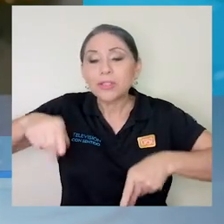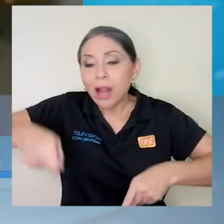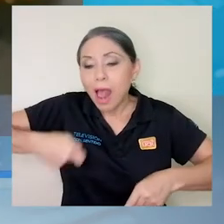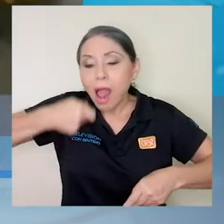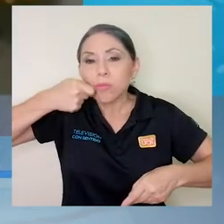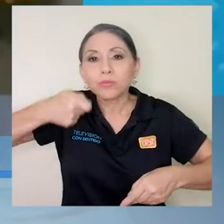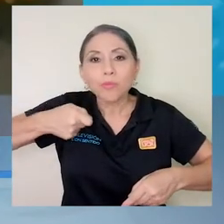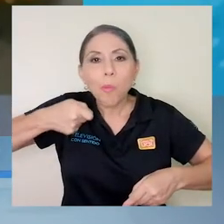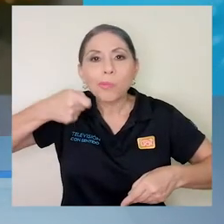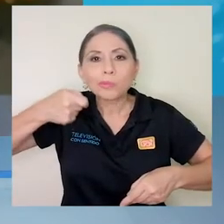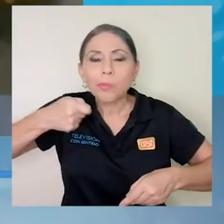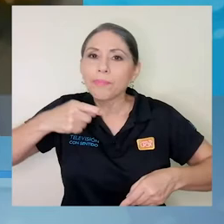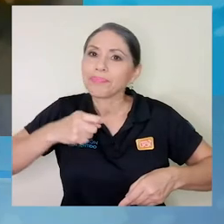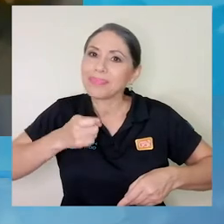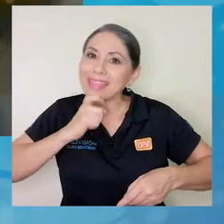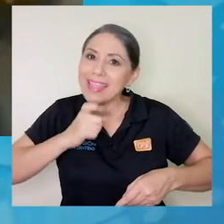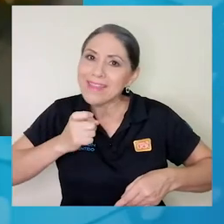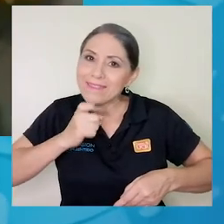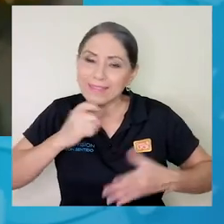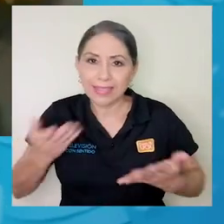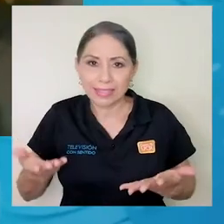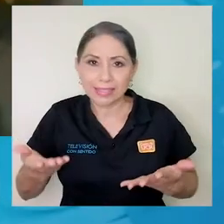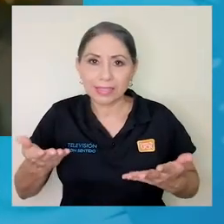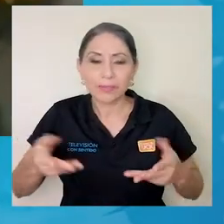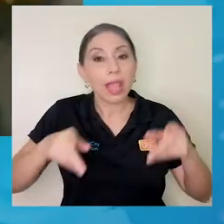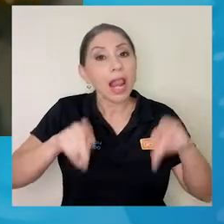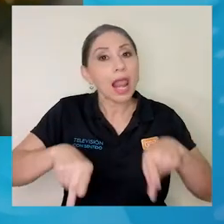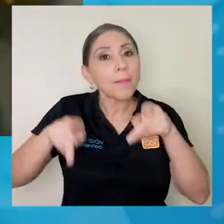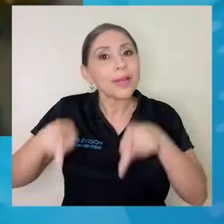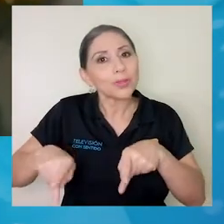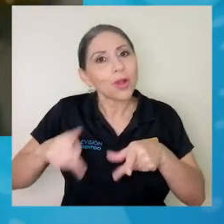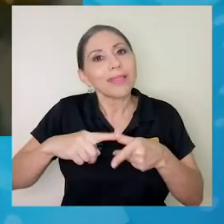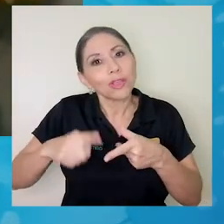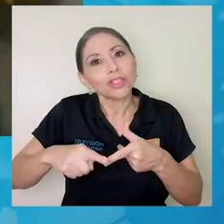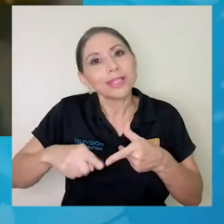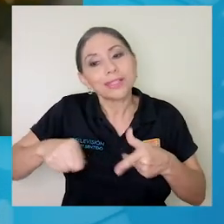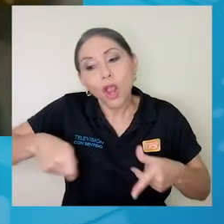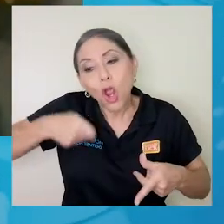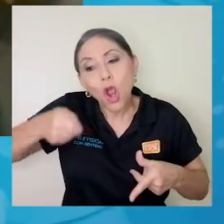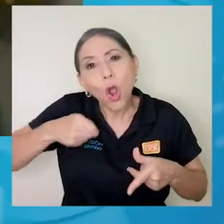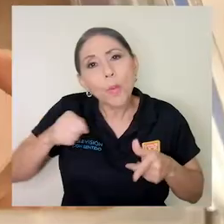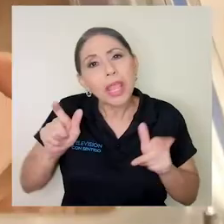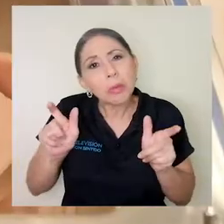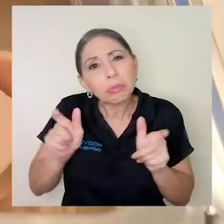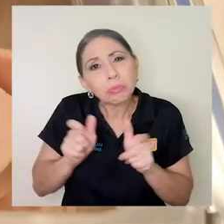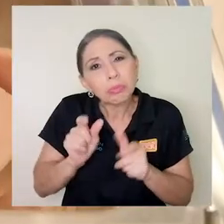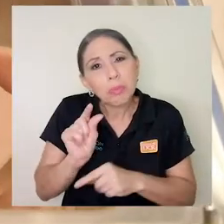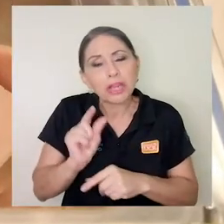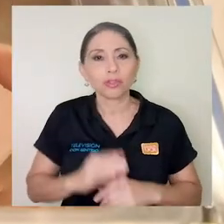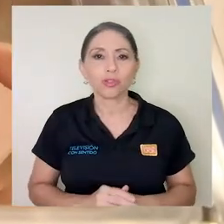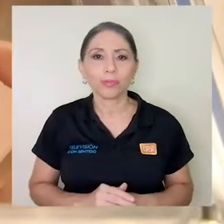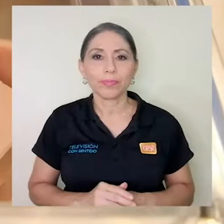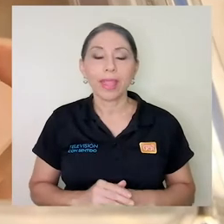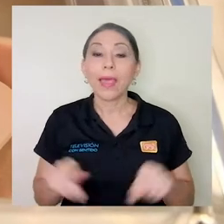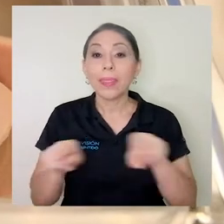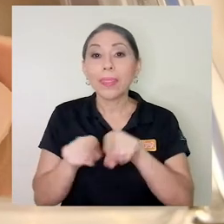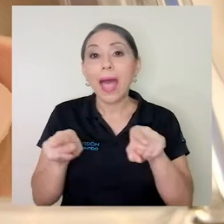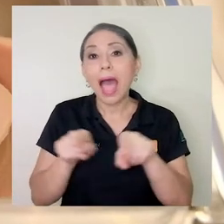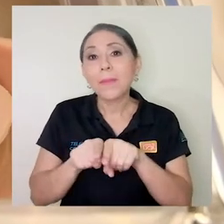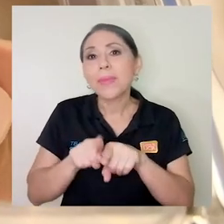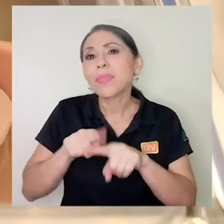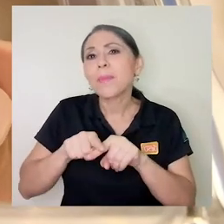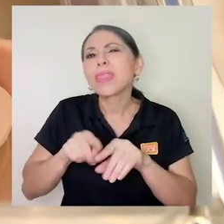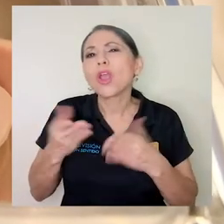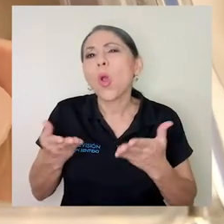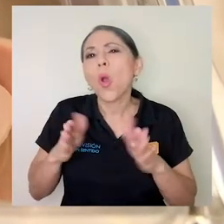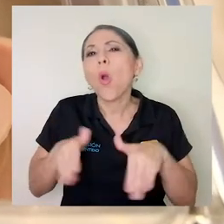la masticación se vuelve más difícil, la persona tiende a comer menos. Lo otro, el estado de